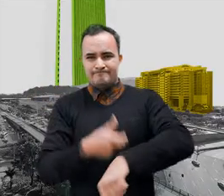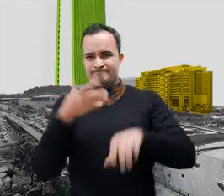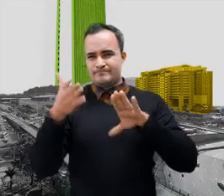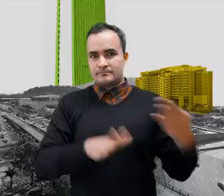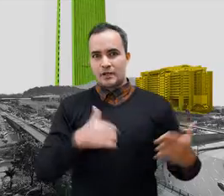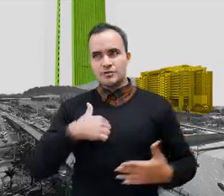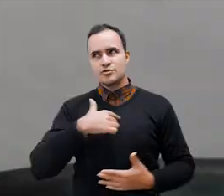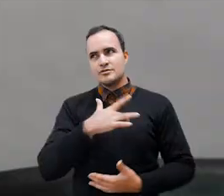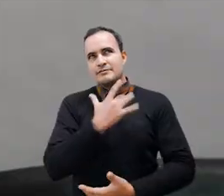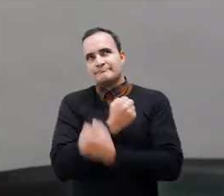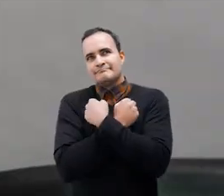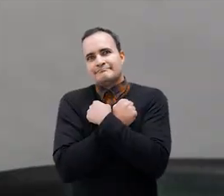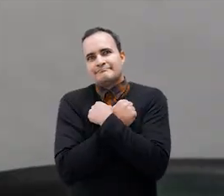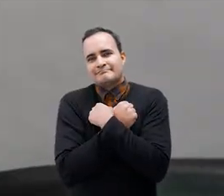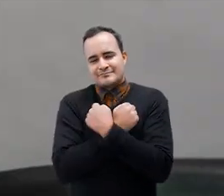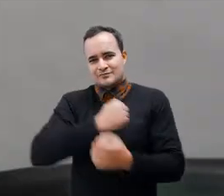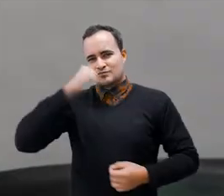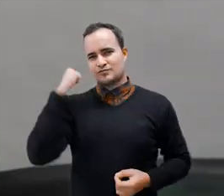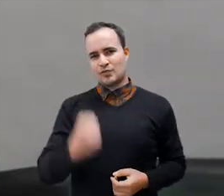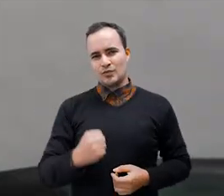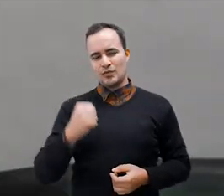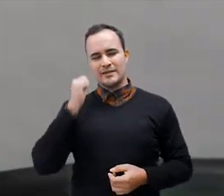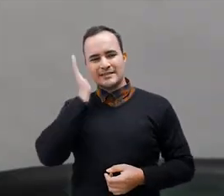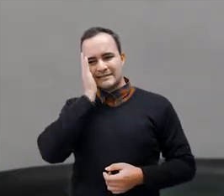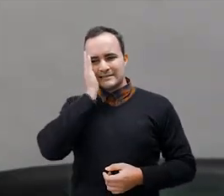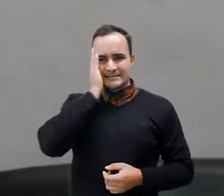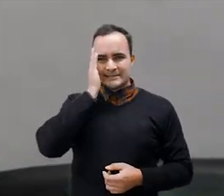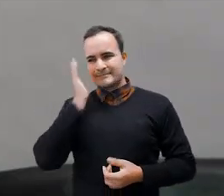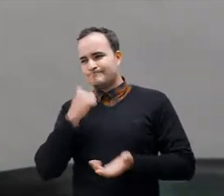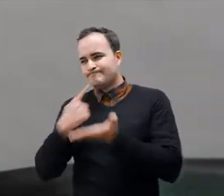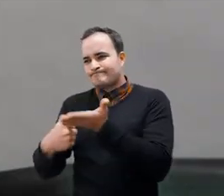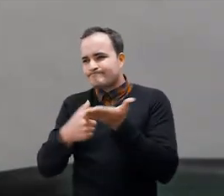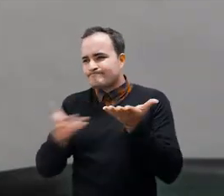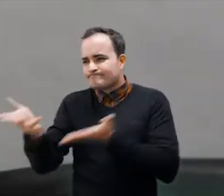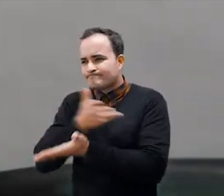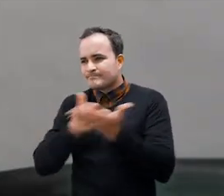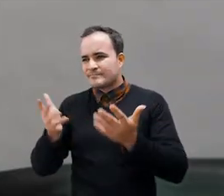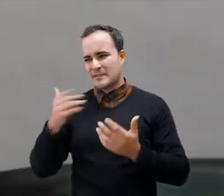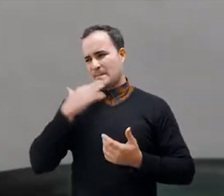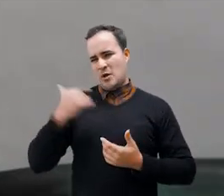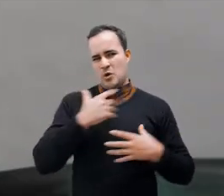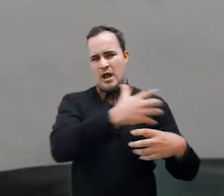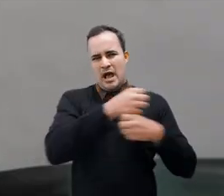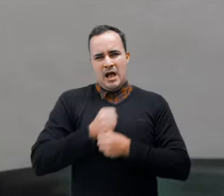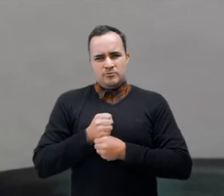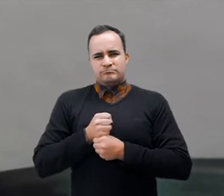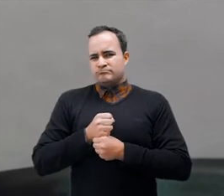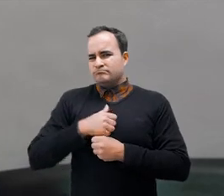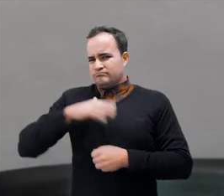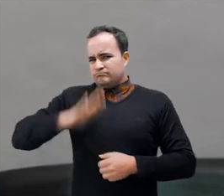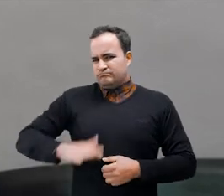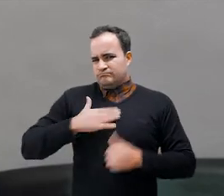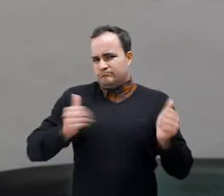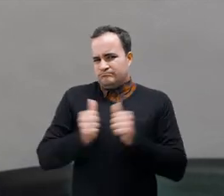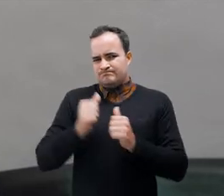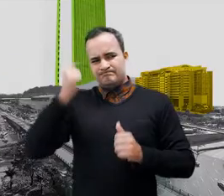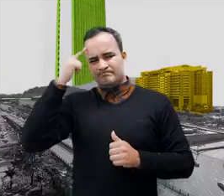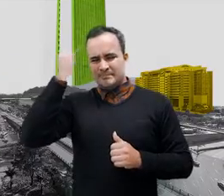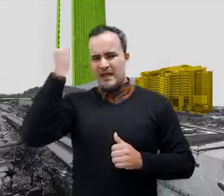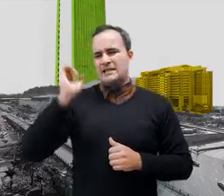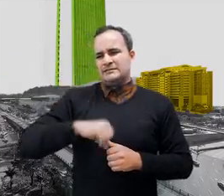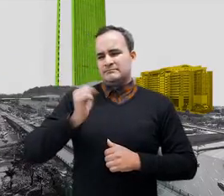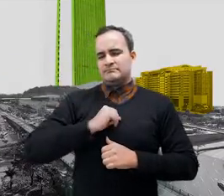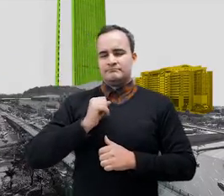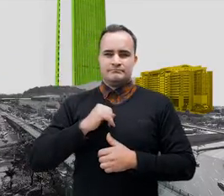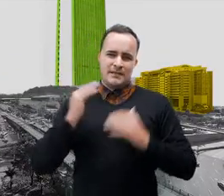demasiado con él, hasta que decidí pues y tomamos la decisión de adoptarlo para darle pues un nuevo hogar.